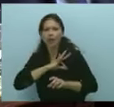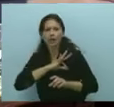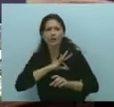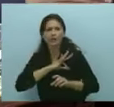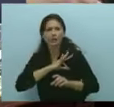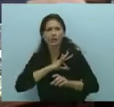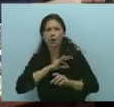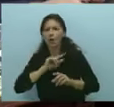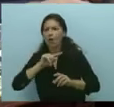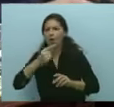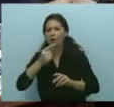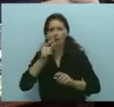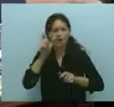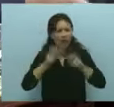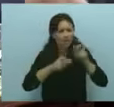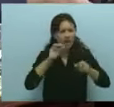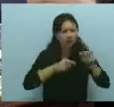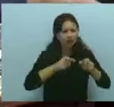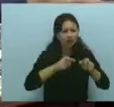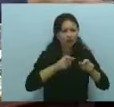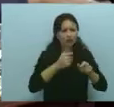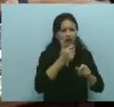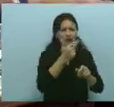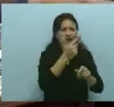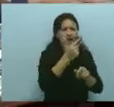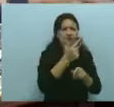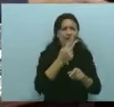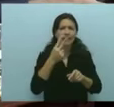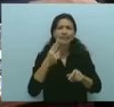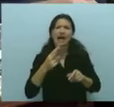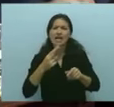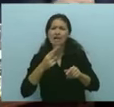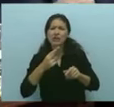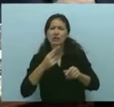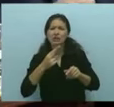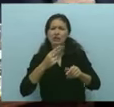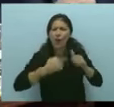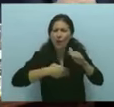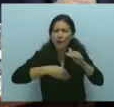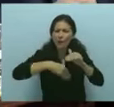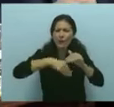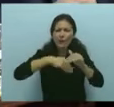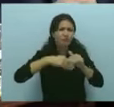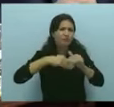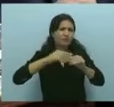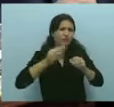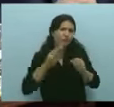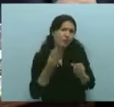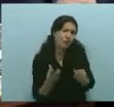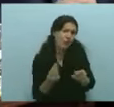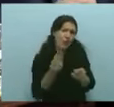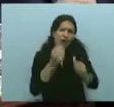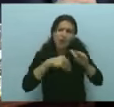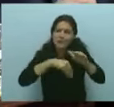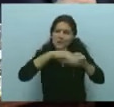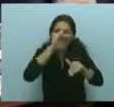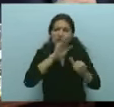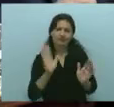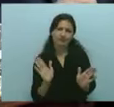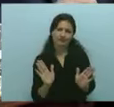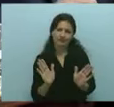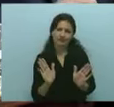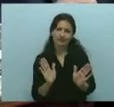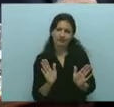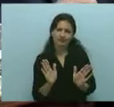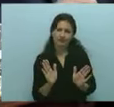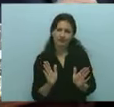Y más esfuerzo de la política también, porque quienes tienen más autoridad tienen que aportar más. Yo voy a hacer un listado rápido, porque todos conocemos